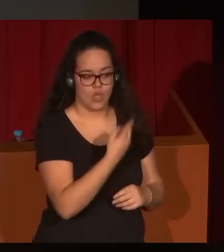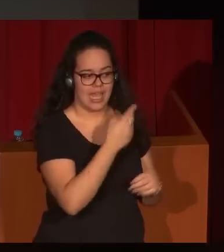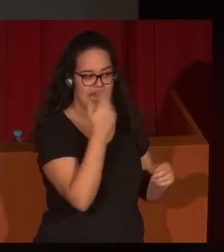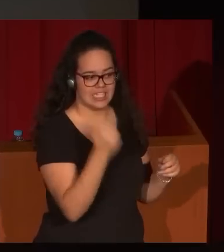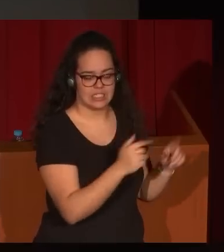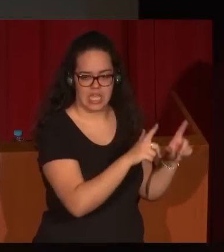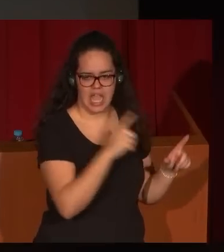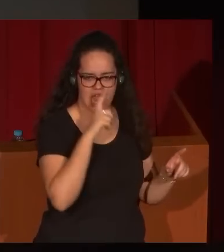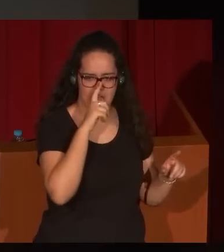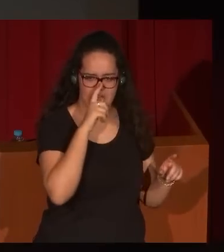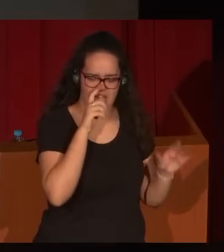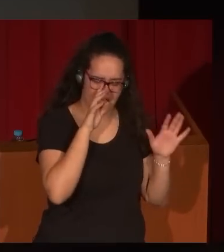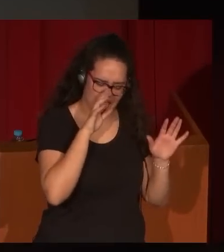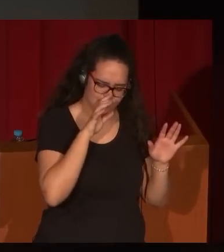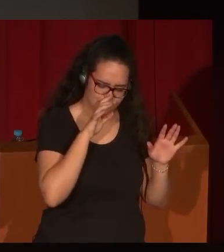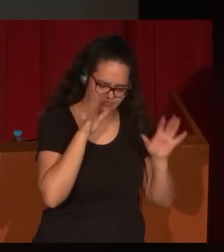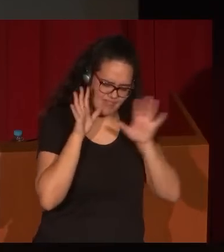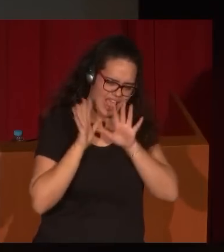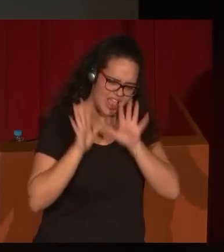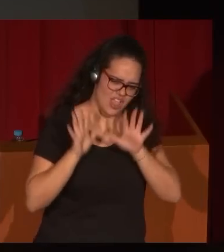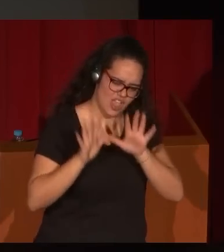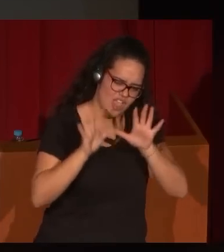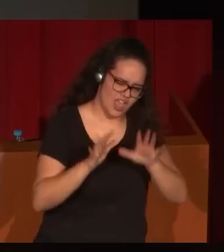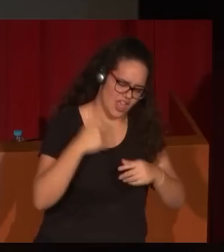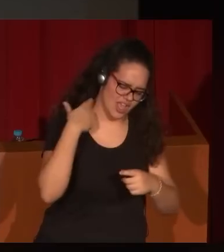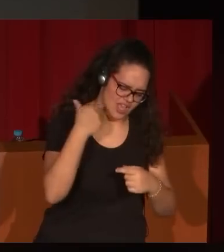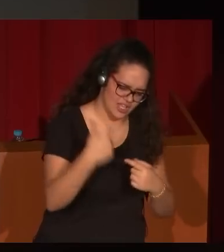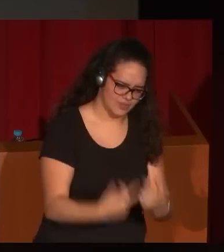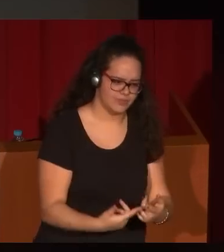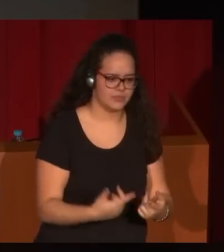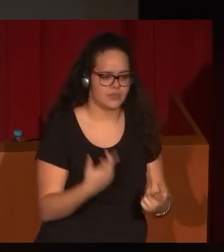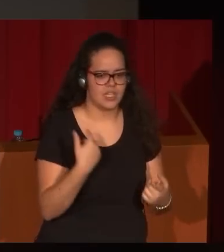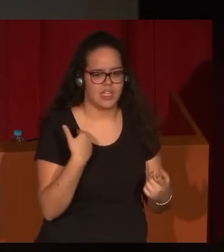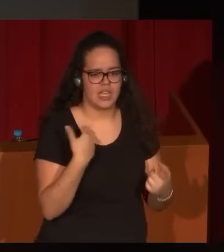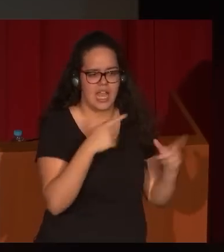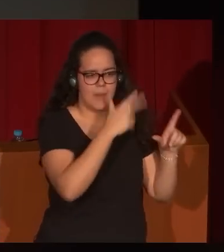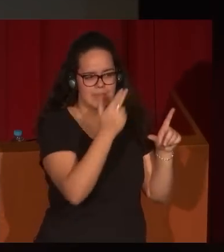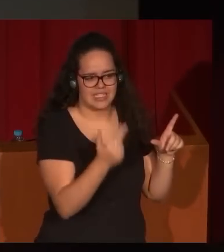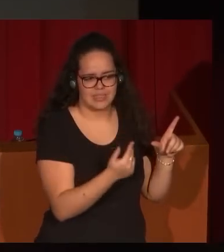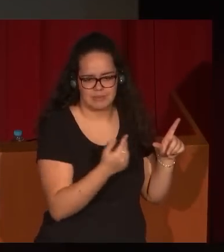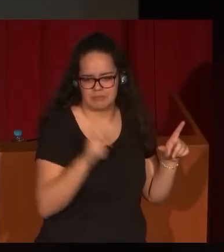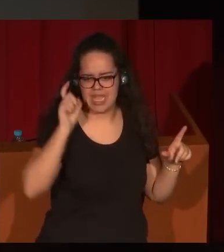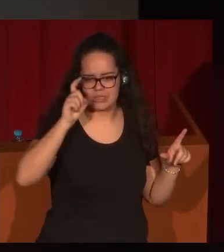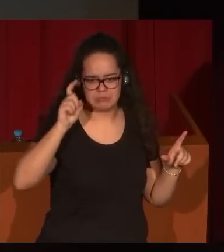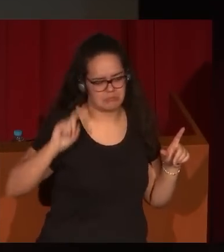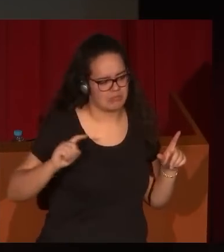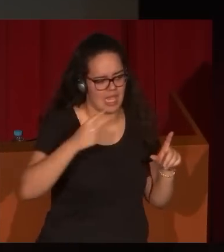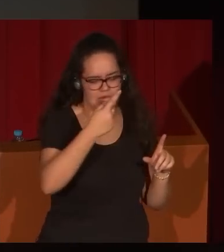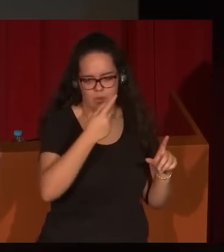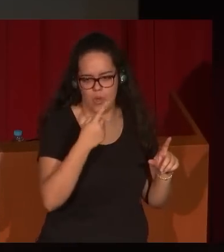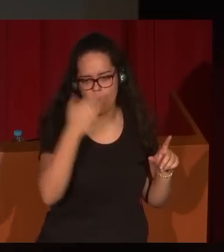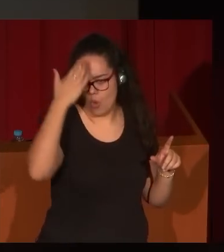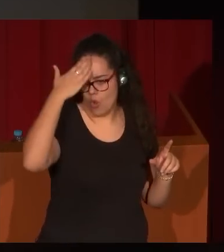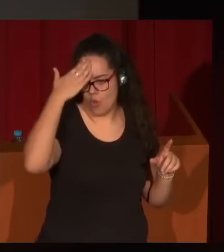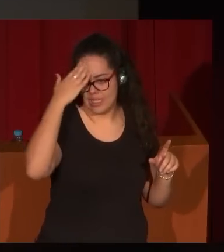desde hace muchas décadas, quizá es de los nombres que más ha asomado entre el elenco de los grandes maestros, de los considerados grandes